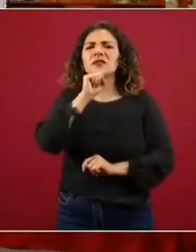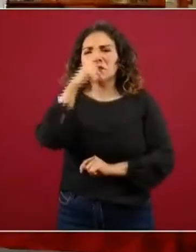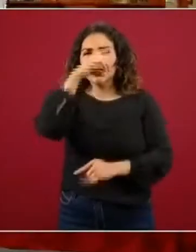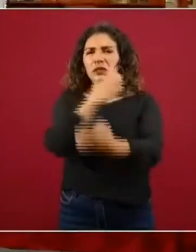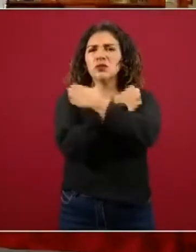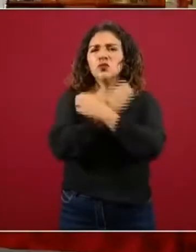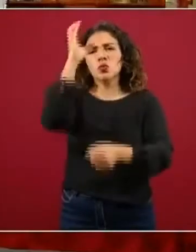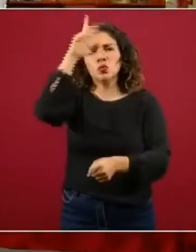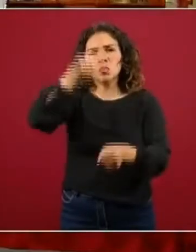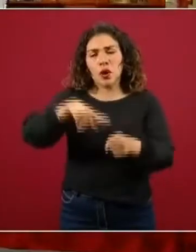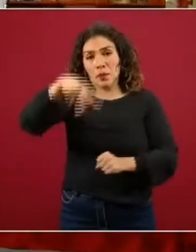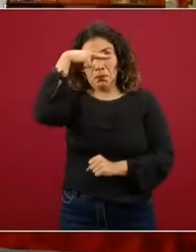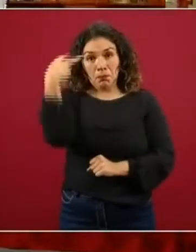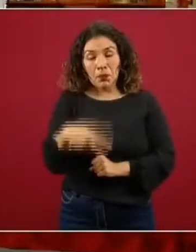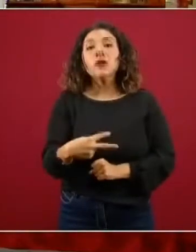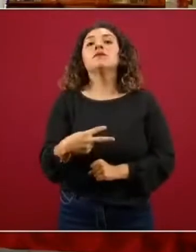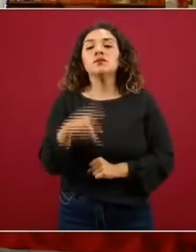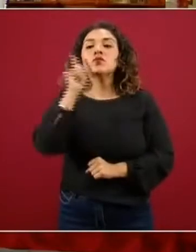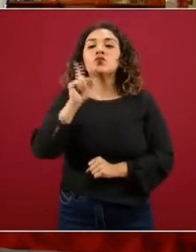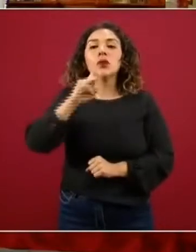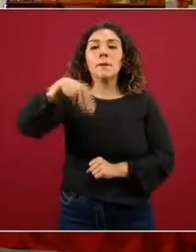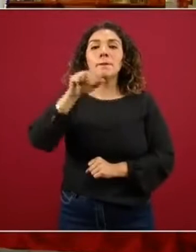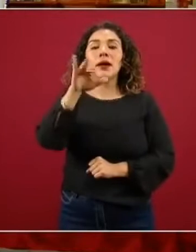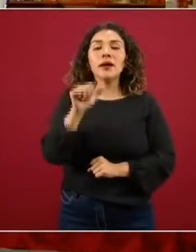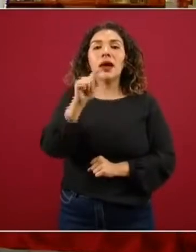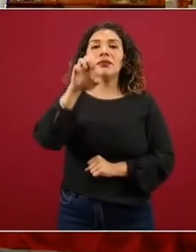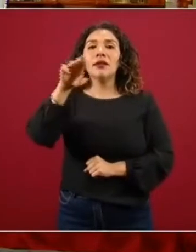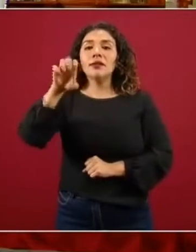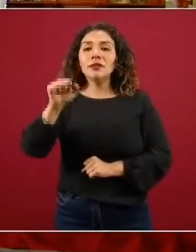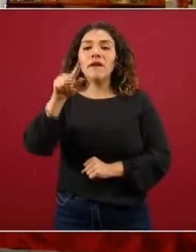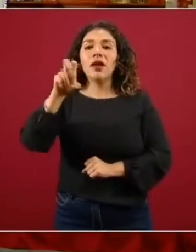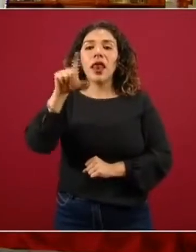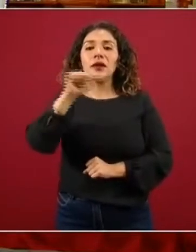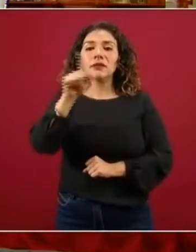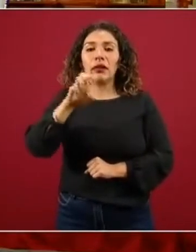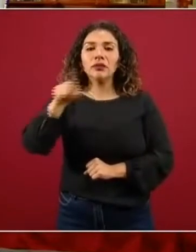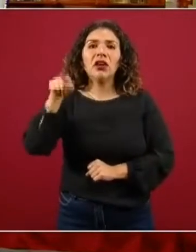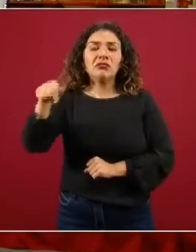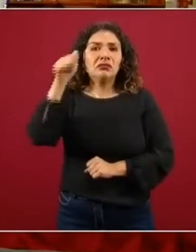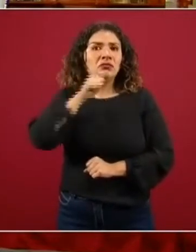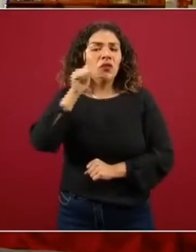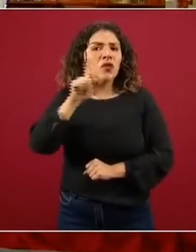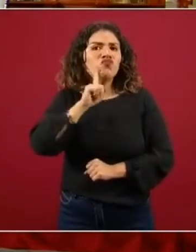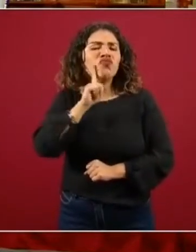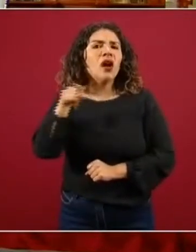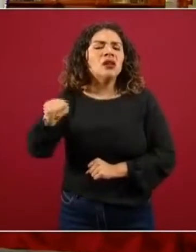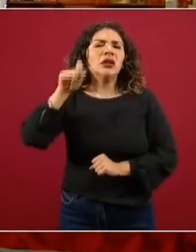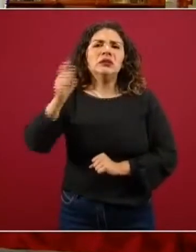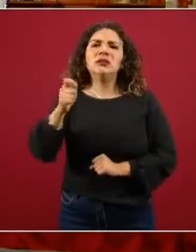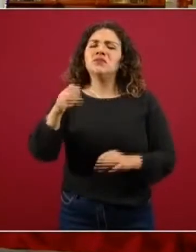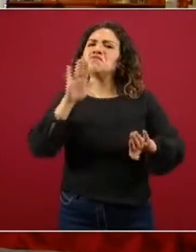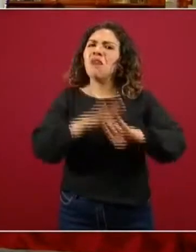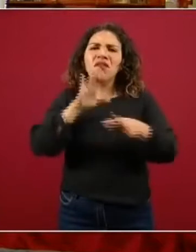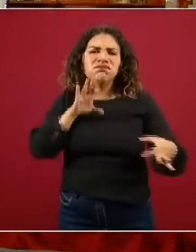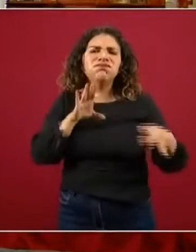Educativas y Culturales de México, María Teresa Velázquez, quien ha demostrado ser una gran